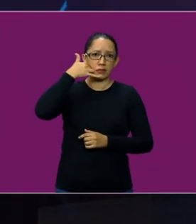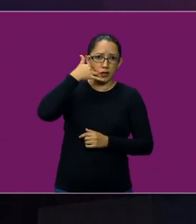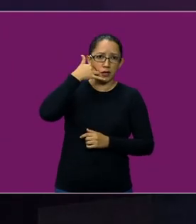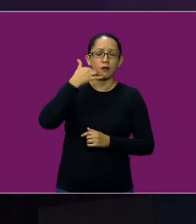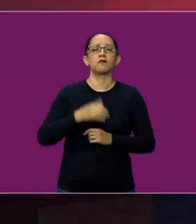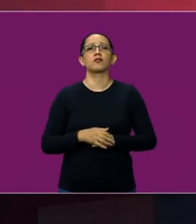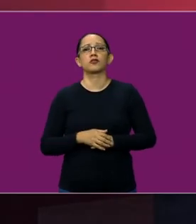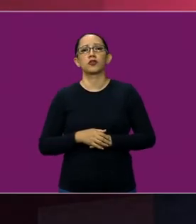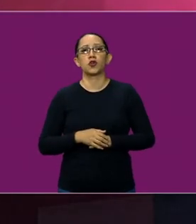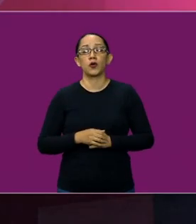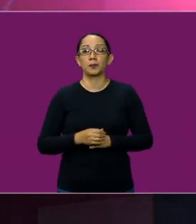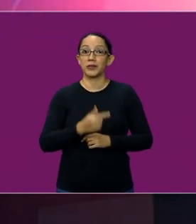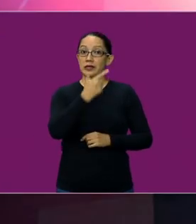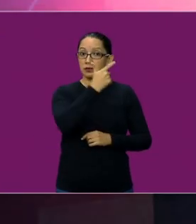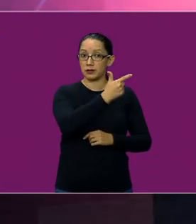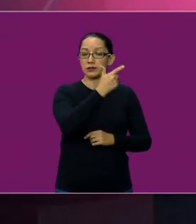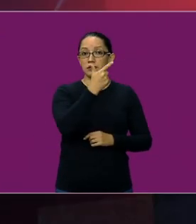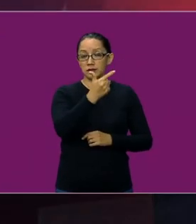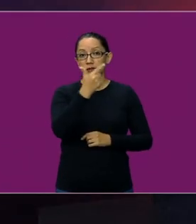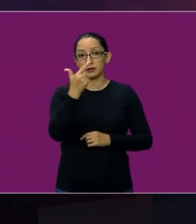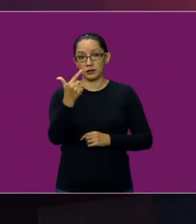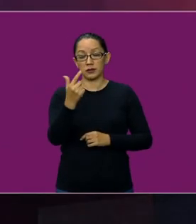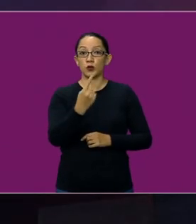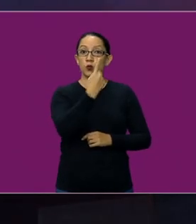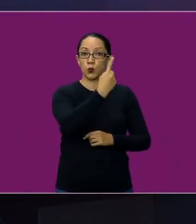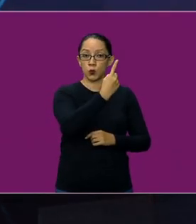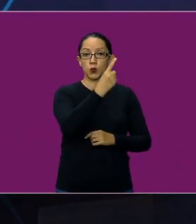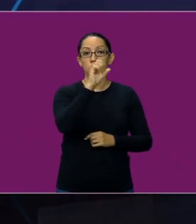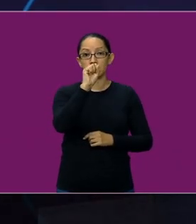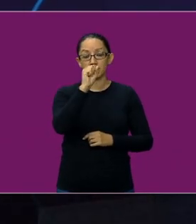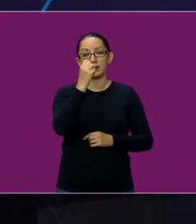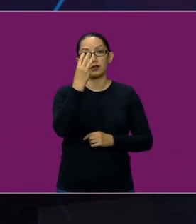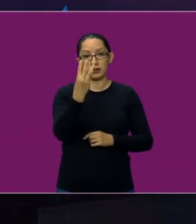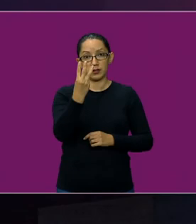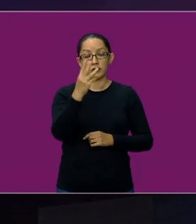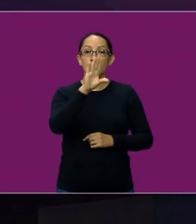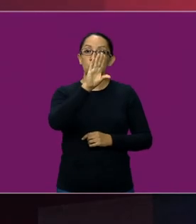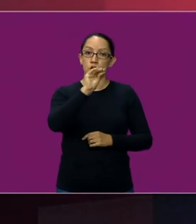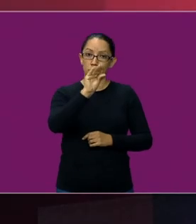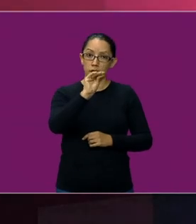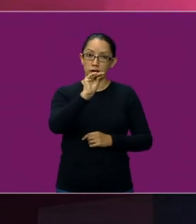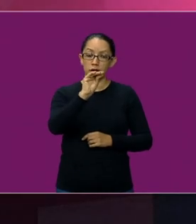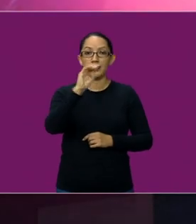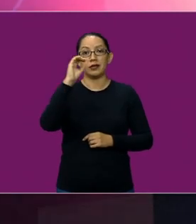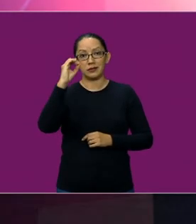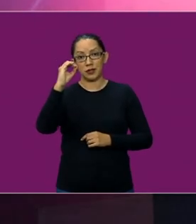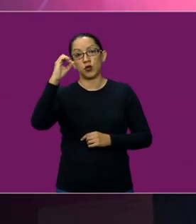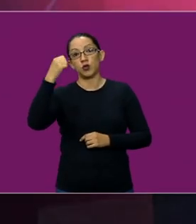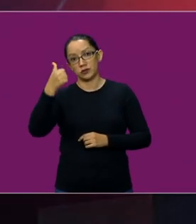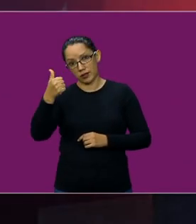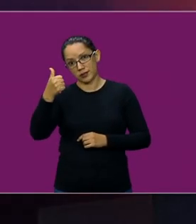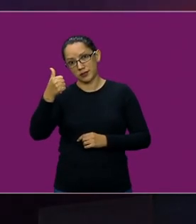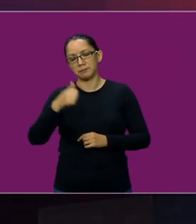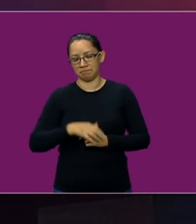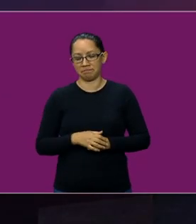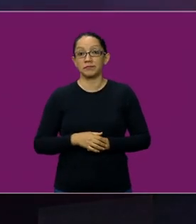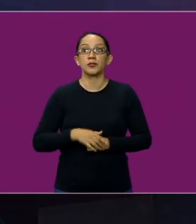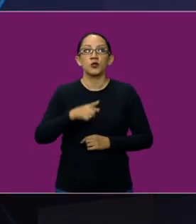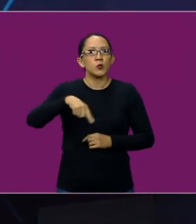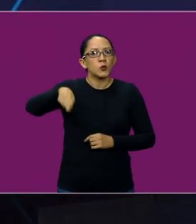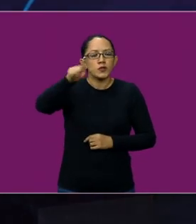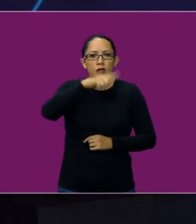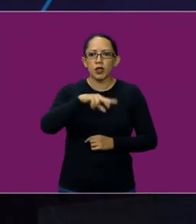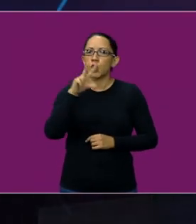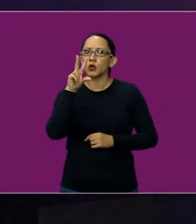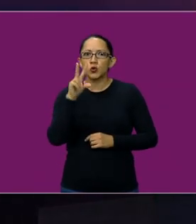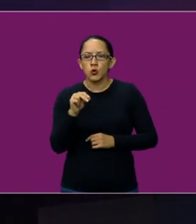¿no? Que sería el 777-163-9006. Y más que nada decirles que no se dejen sorprender.